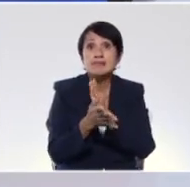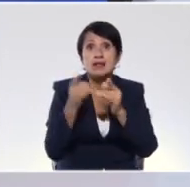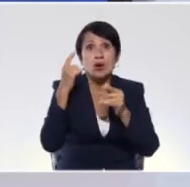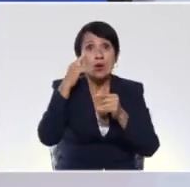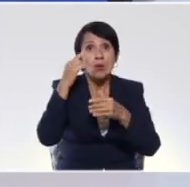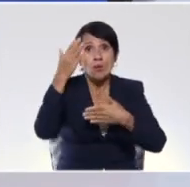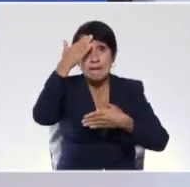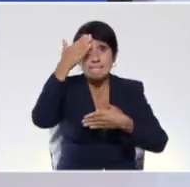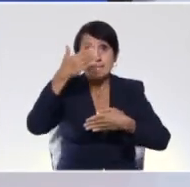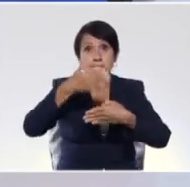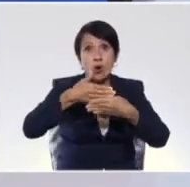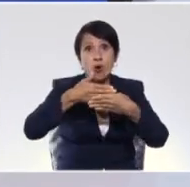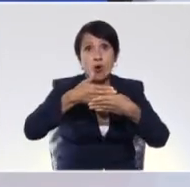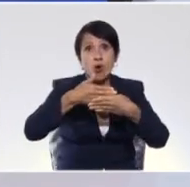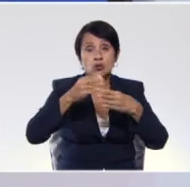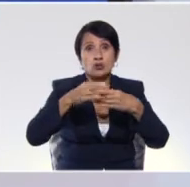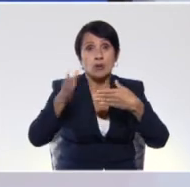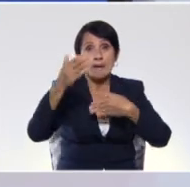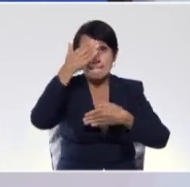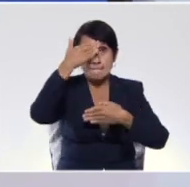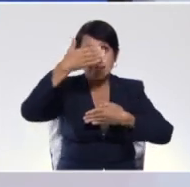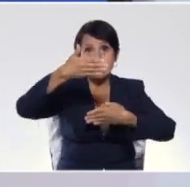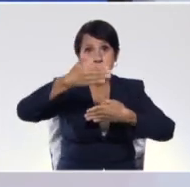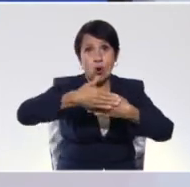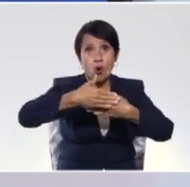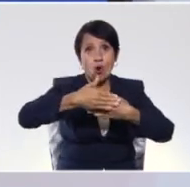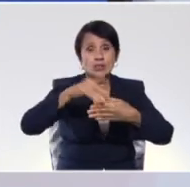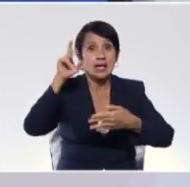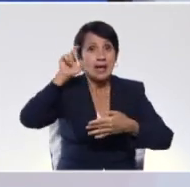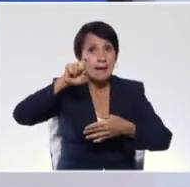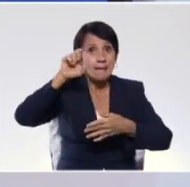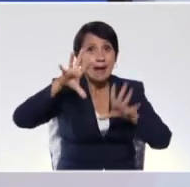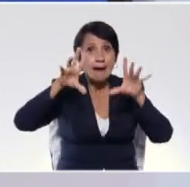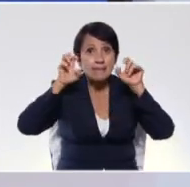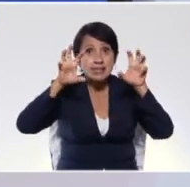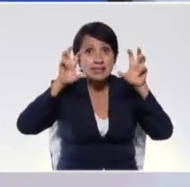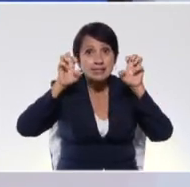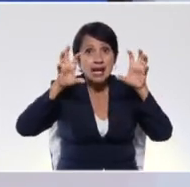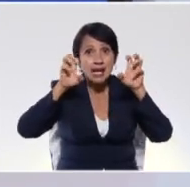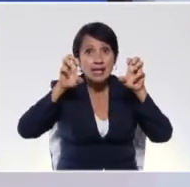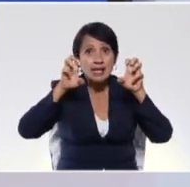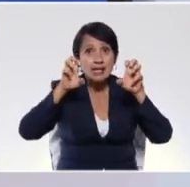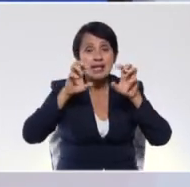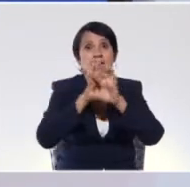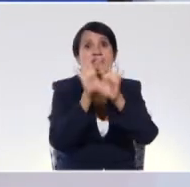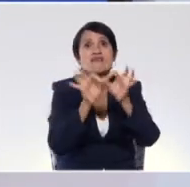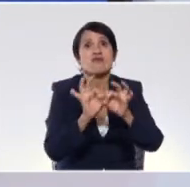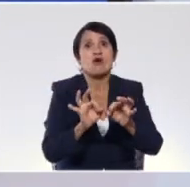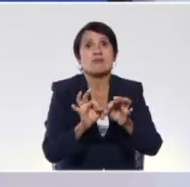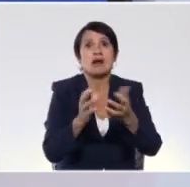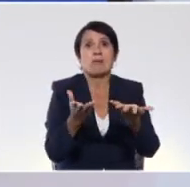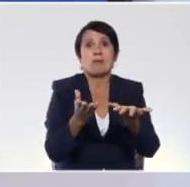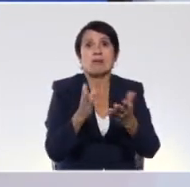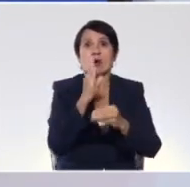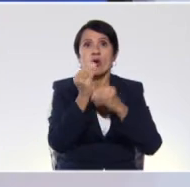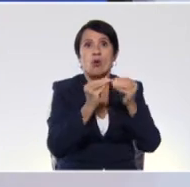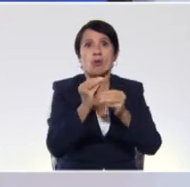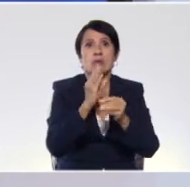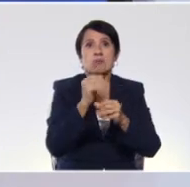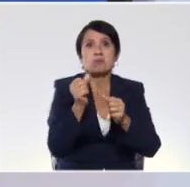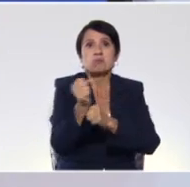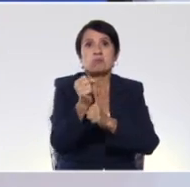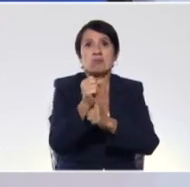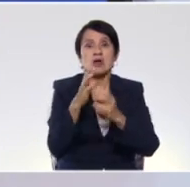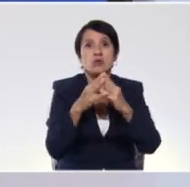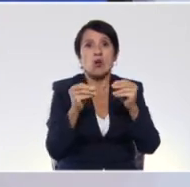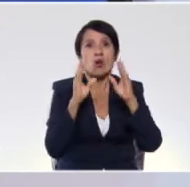bloqueo en el aprendizaje. Y por supuesto, eso a la larga va a aprender de forma mecánica, pero sin significado